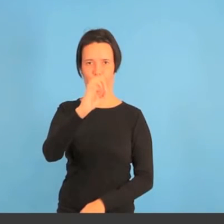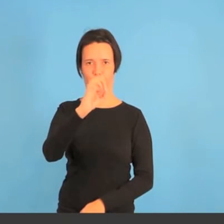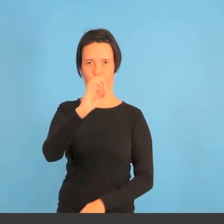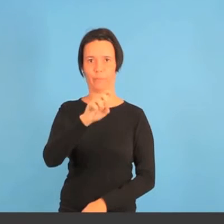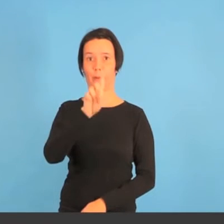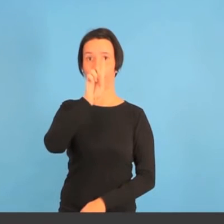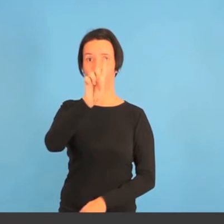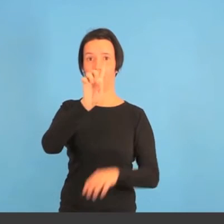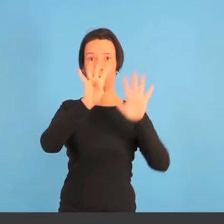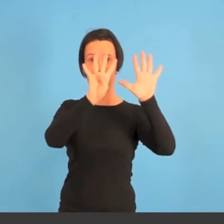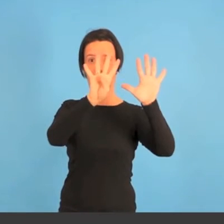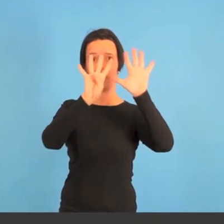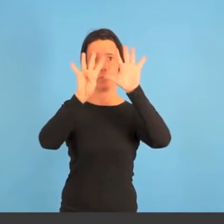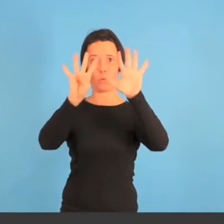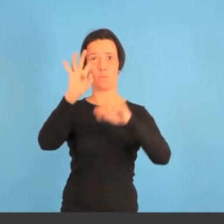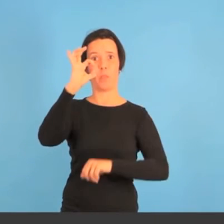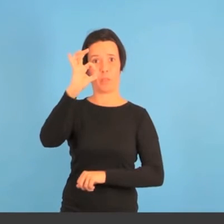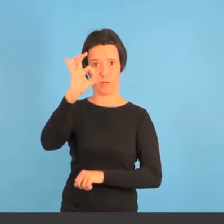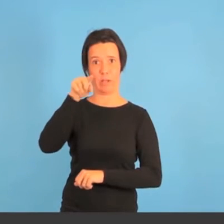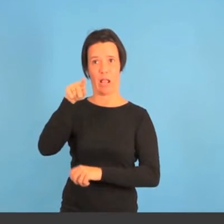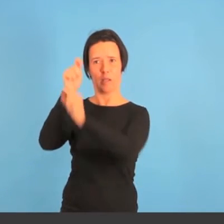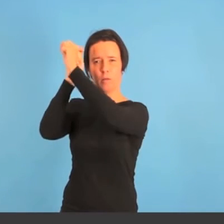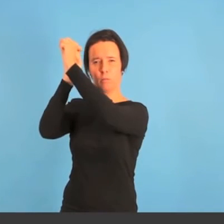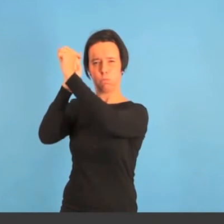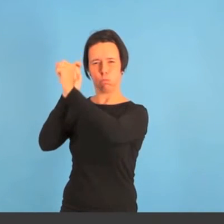Fue construido en 1990